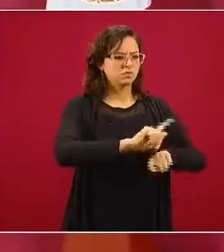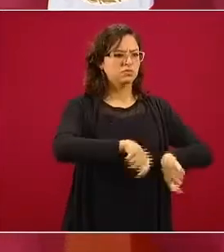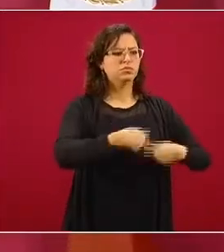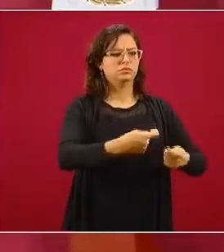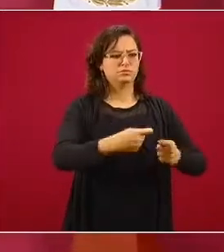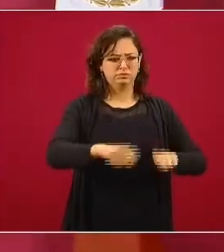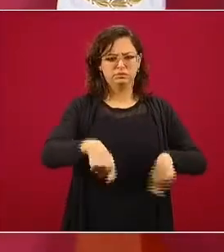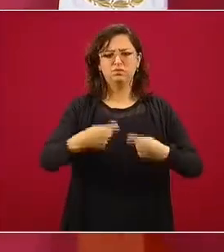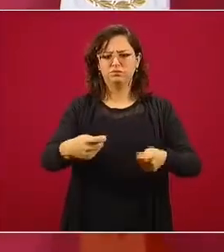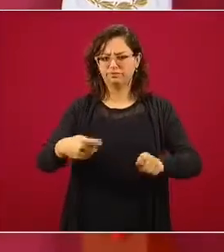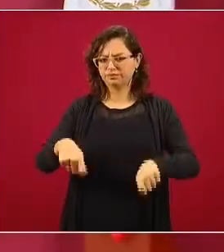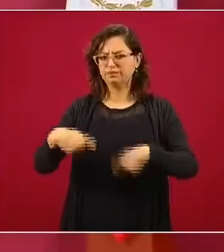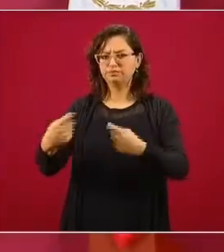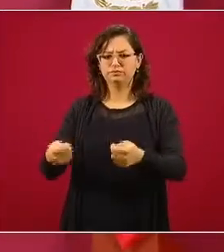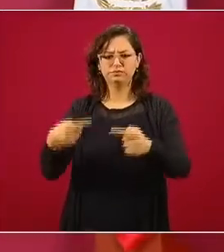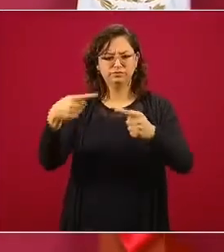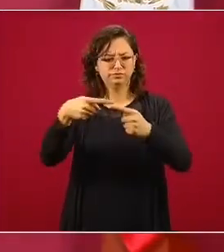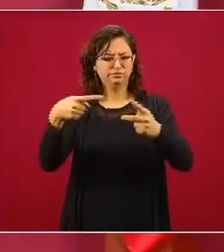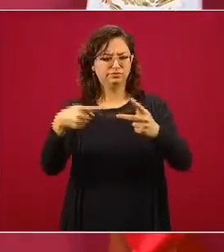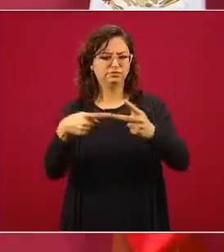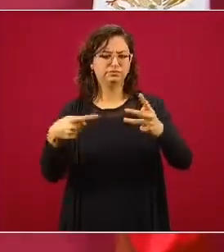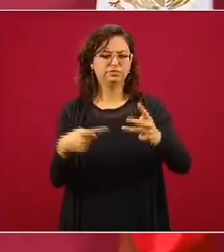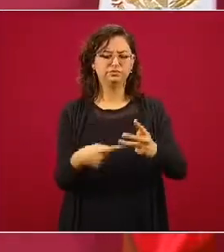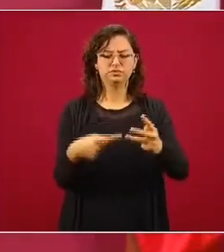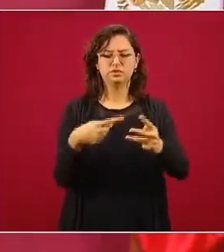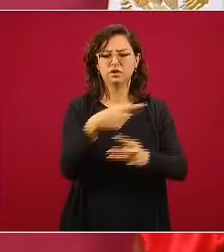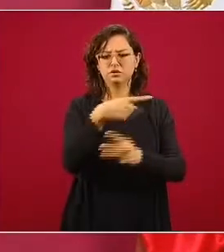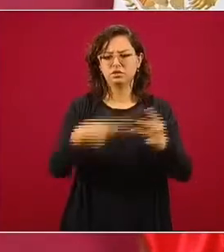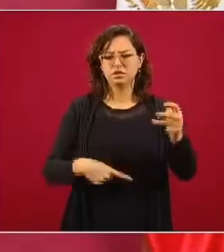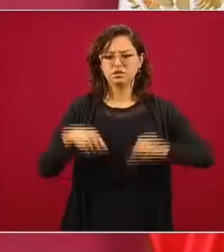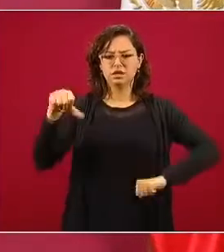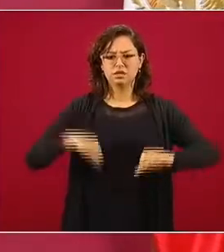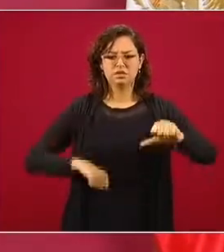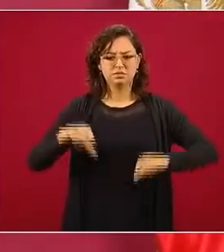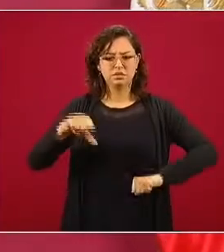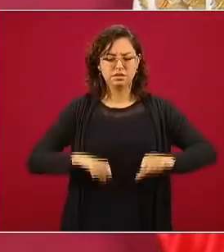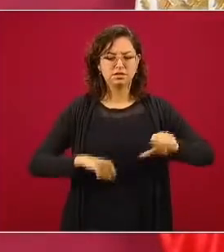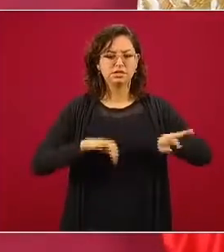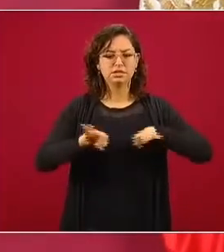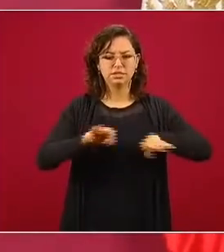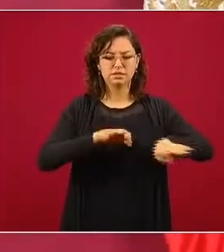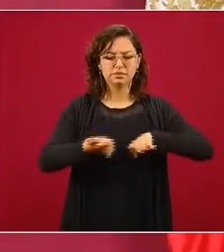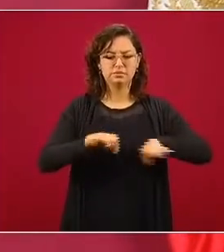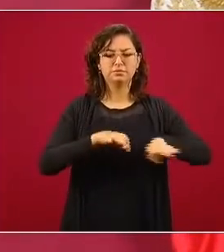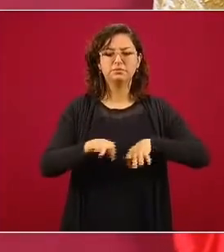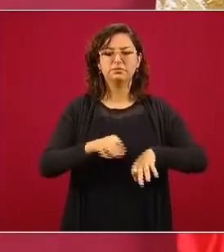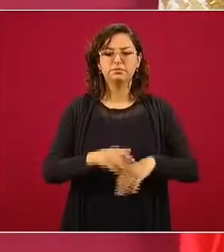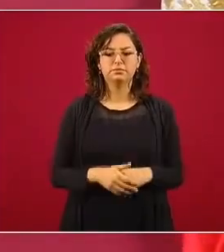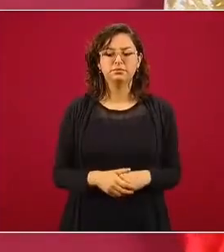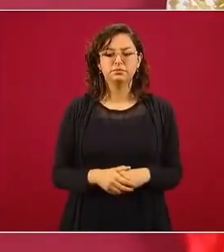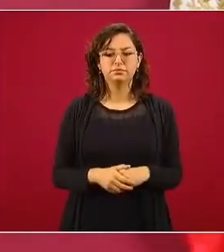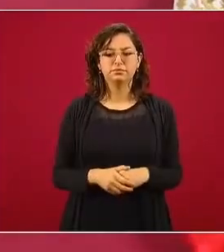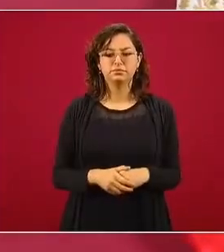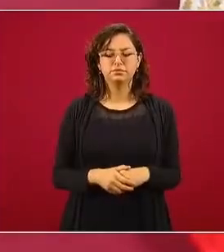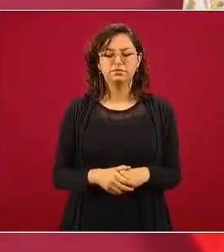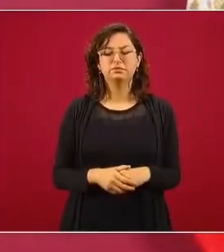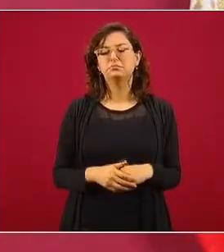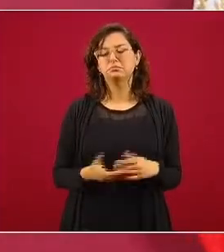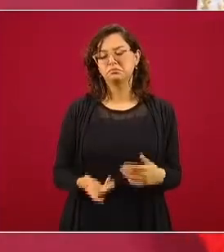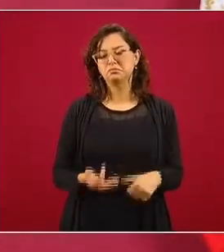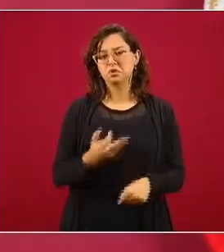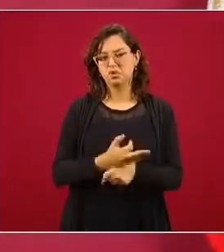estas tres ramas de la actividad productiva y vamos a ver cuál ha sido